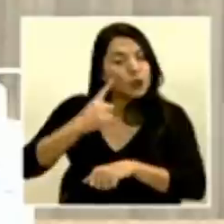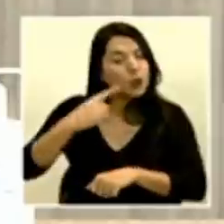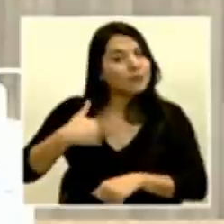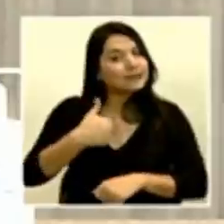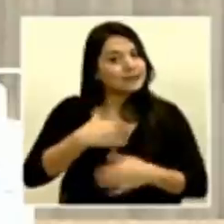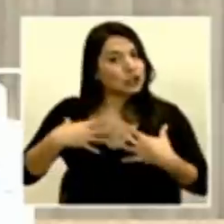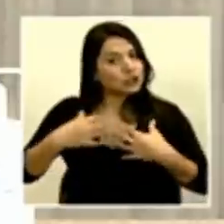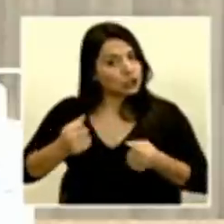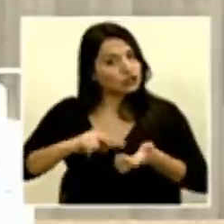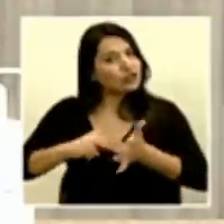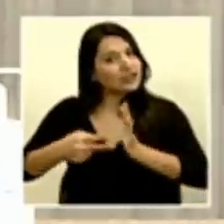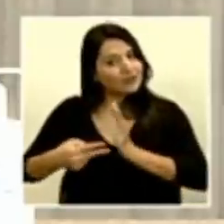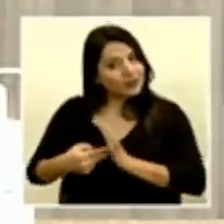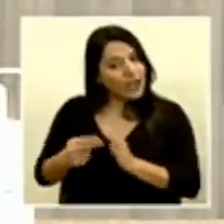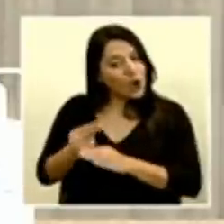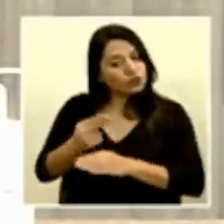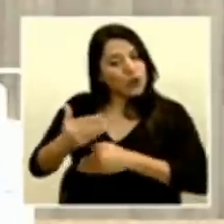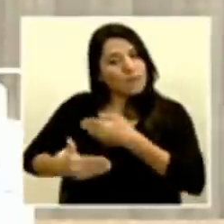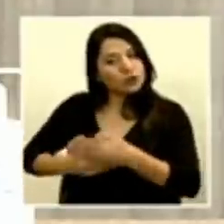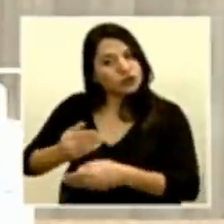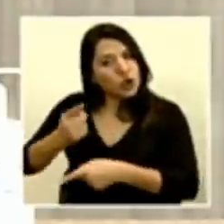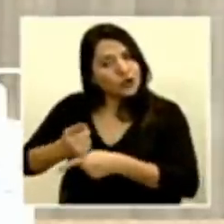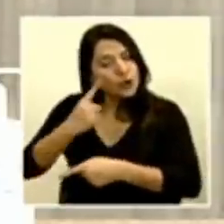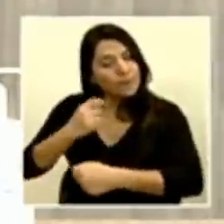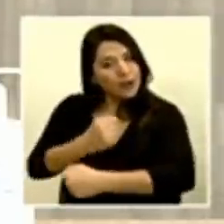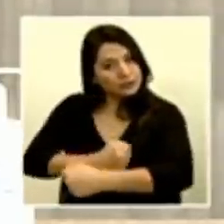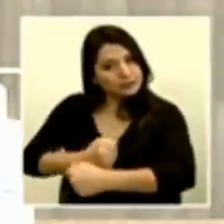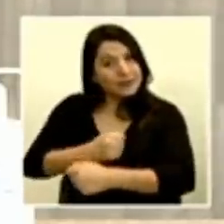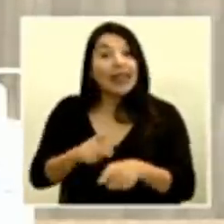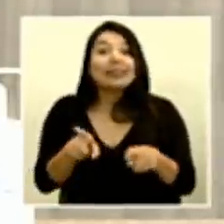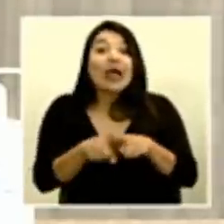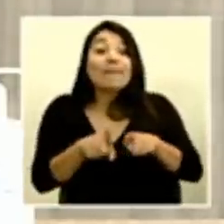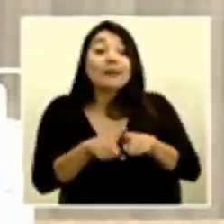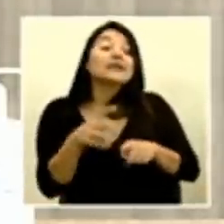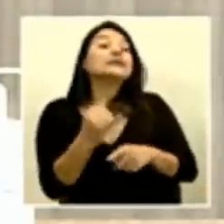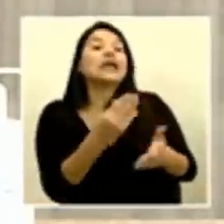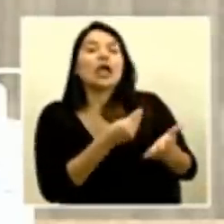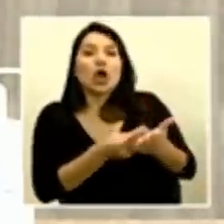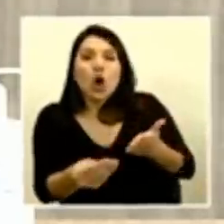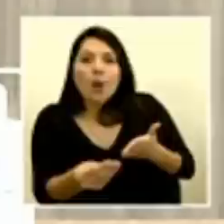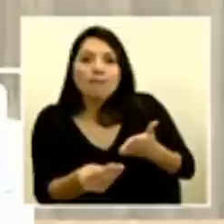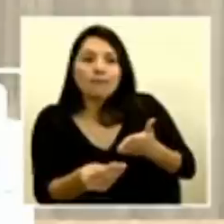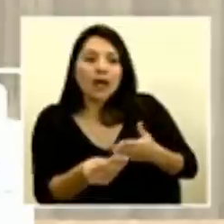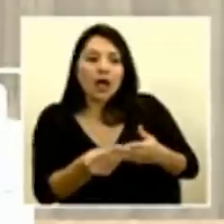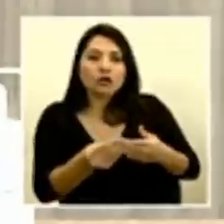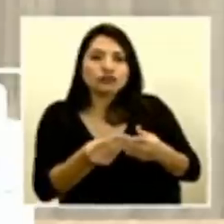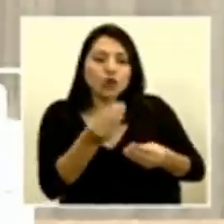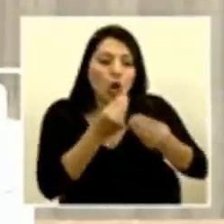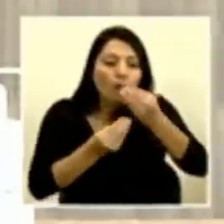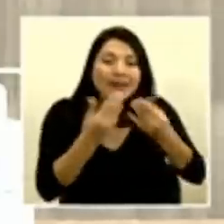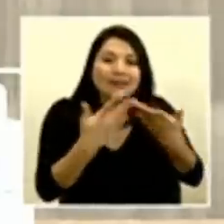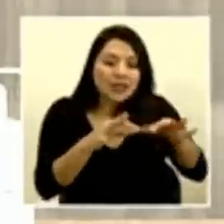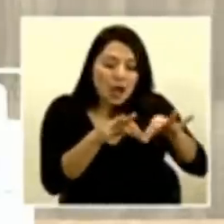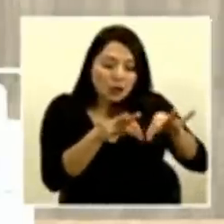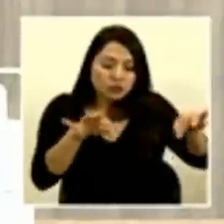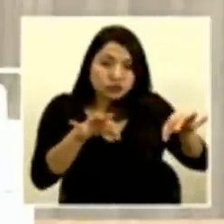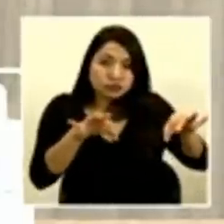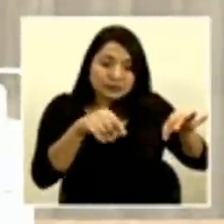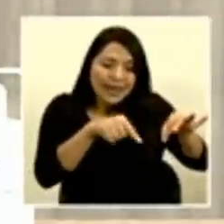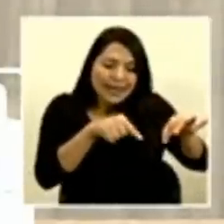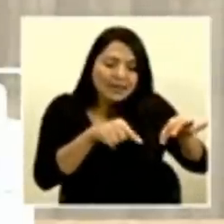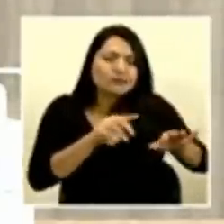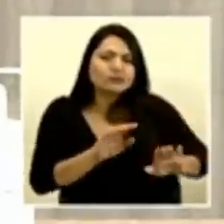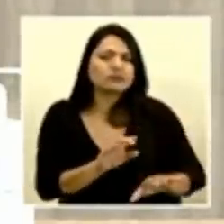de Salud y también, si van a consumir alimentos empacados, busquen que tengan un registro sanitario. Eso da mucho más seguridad